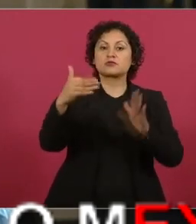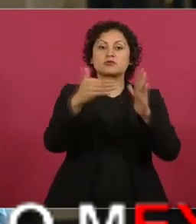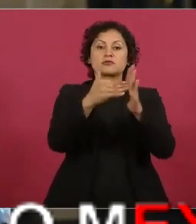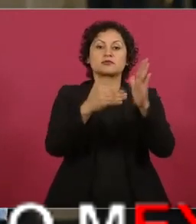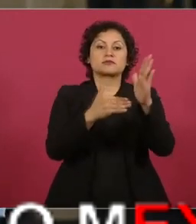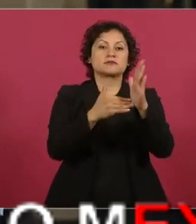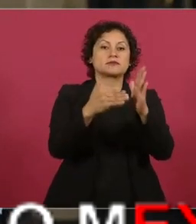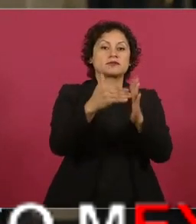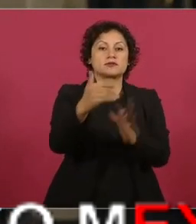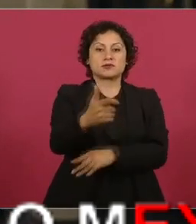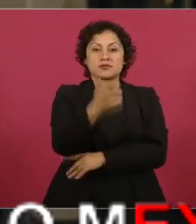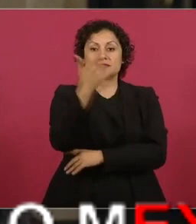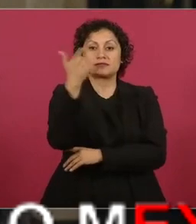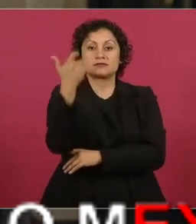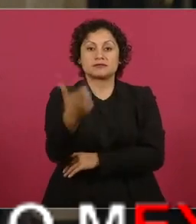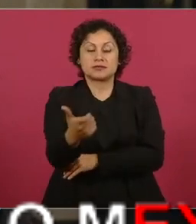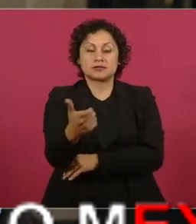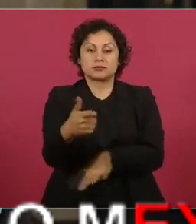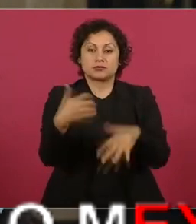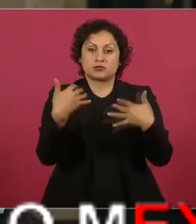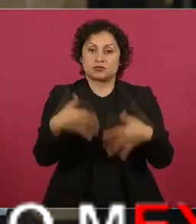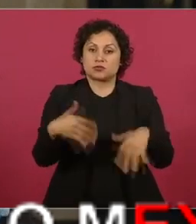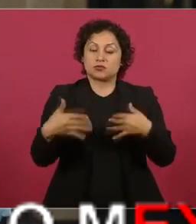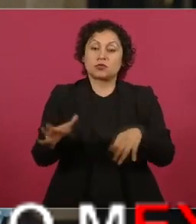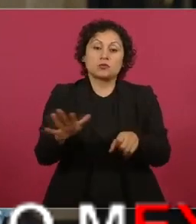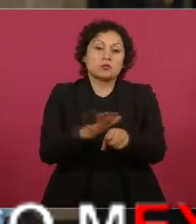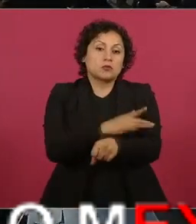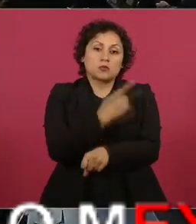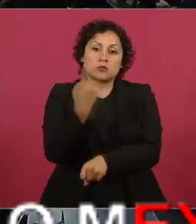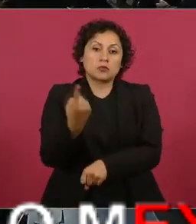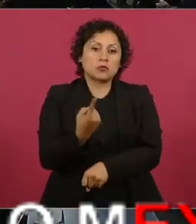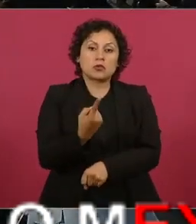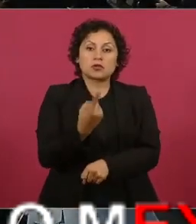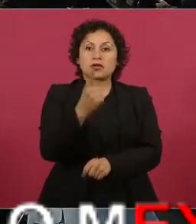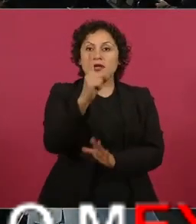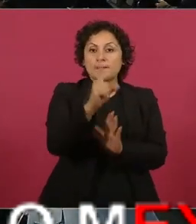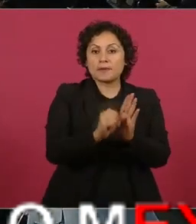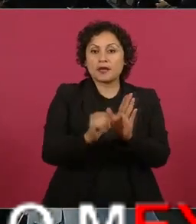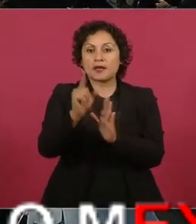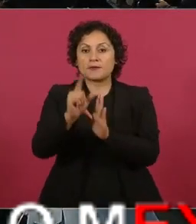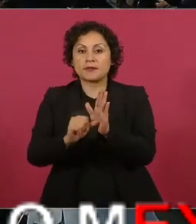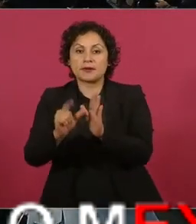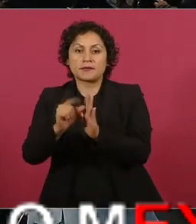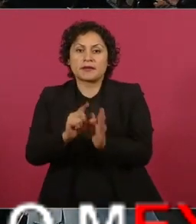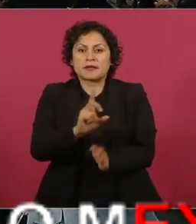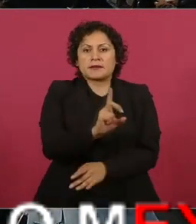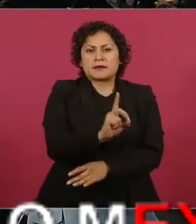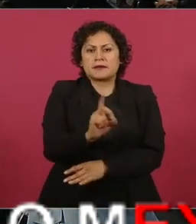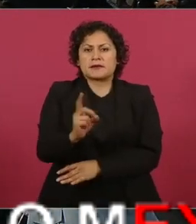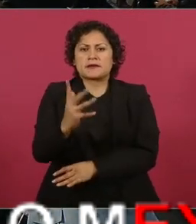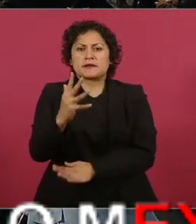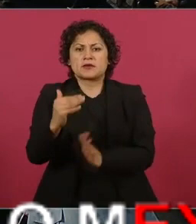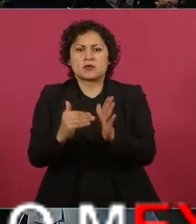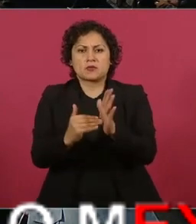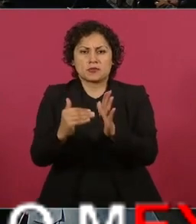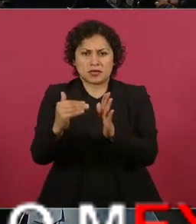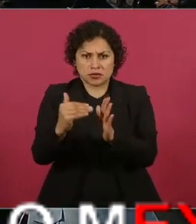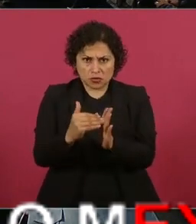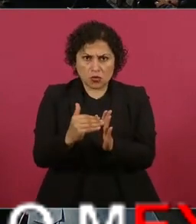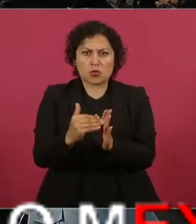porque cada mes entre treinta y treinta y cinco millones de pesos se tienen que dar